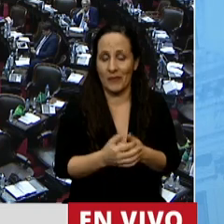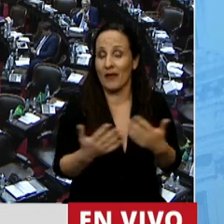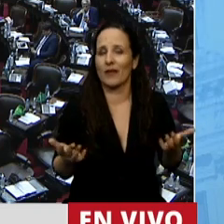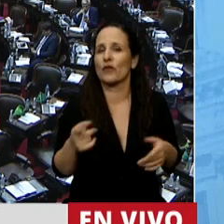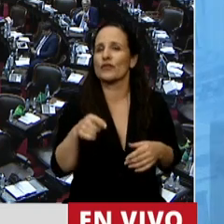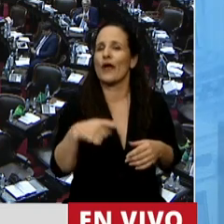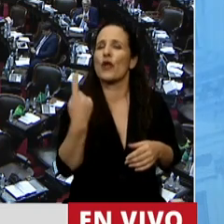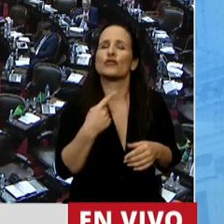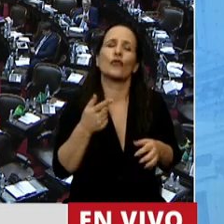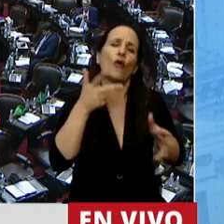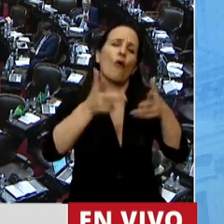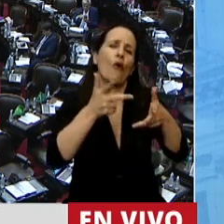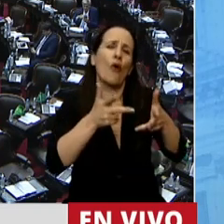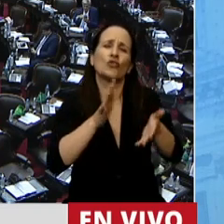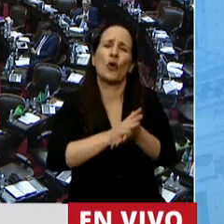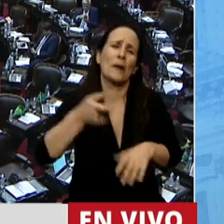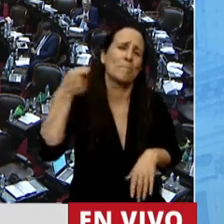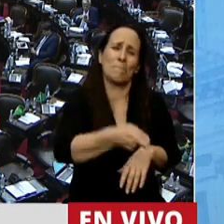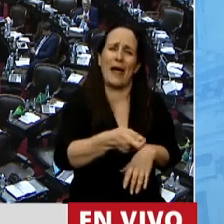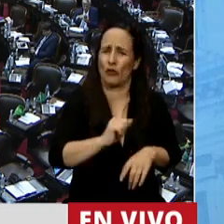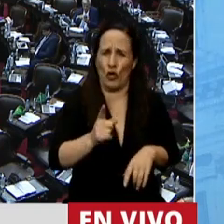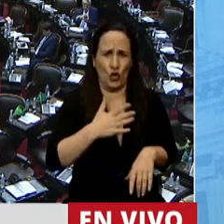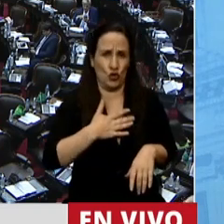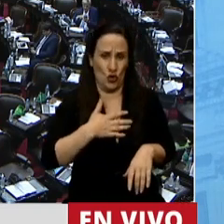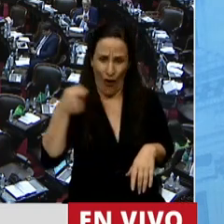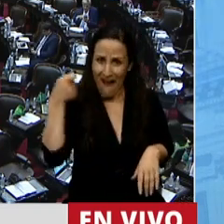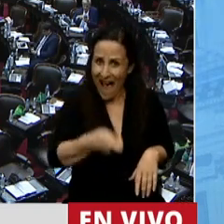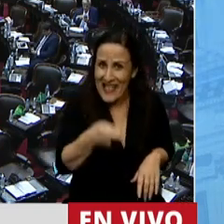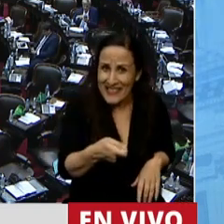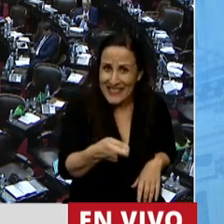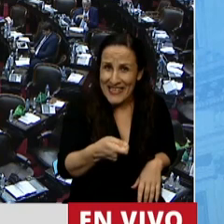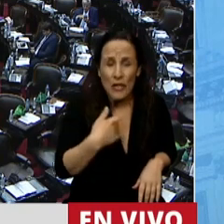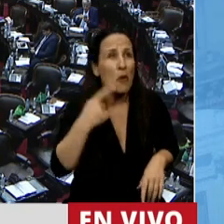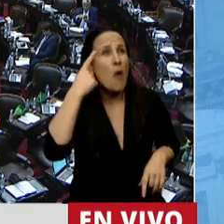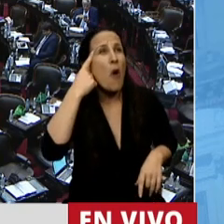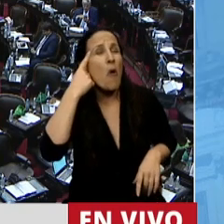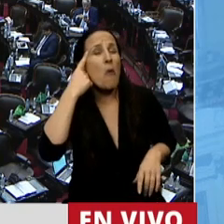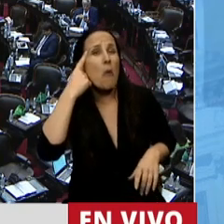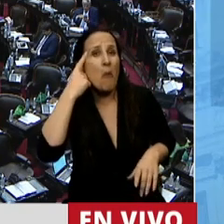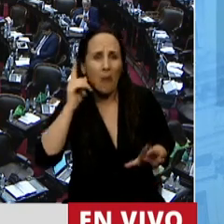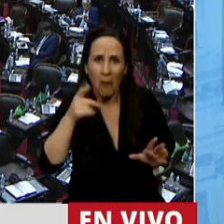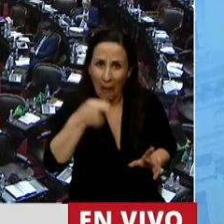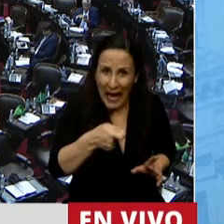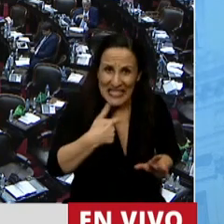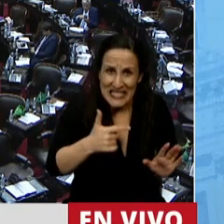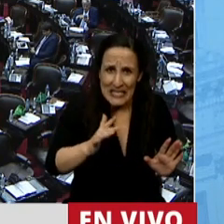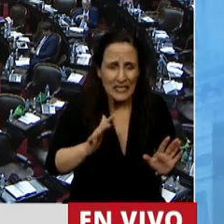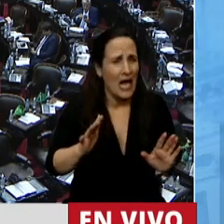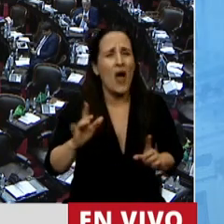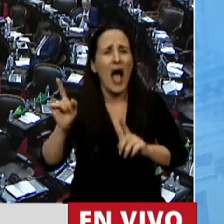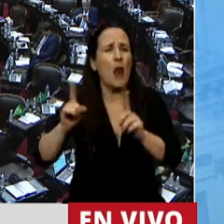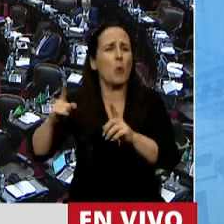acá no estamos hablando de matar a nadie. Yo no me considero una asesina por pensar como pienso, como muchos han